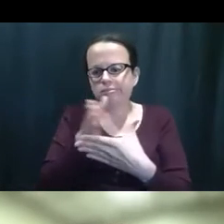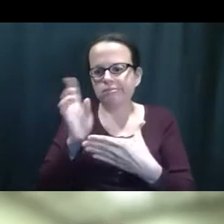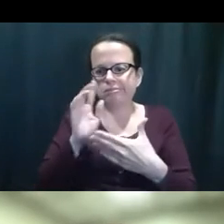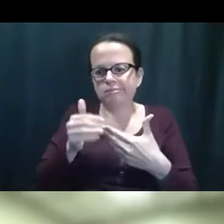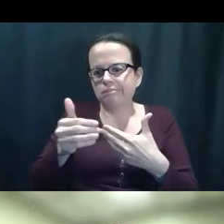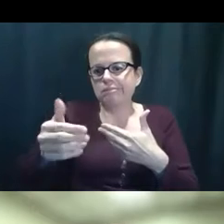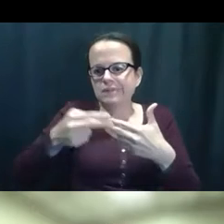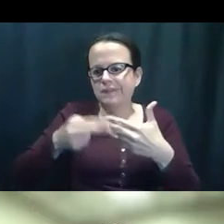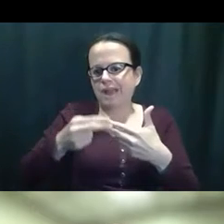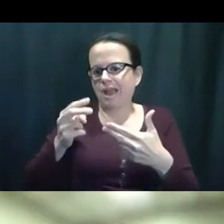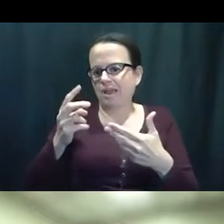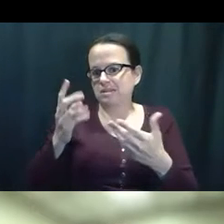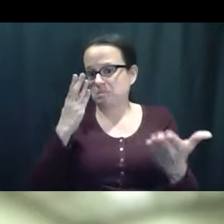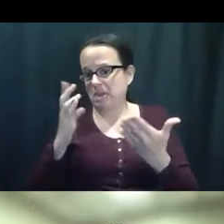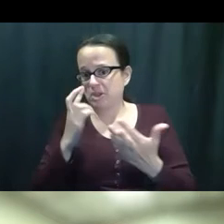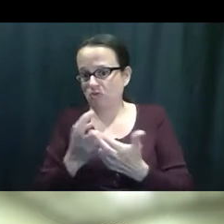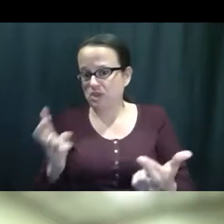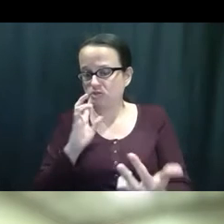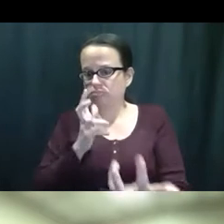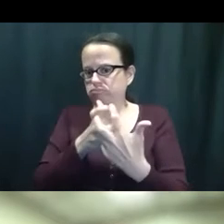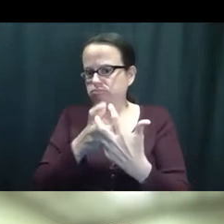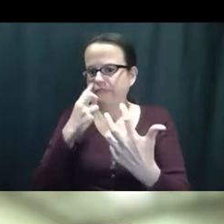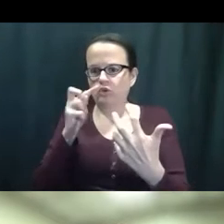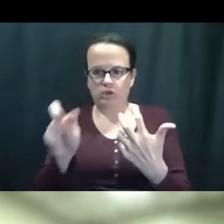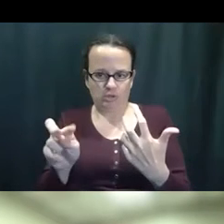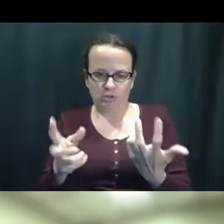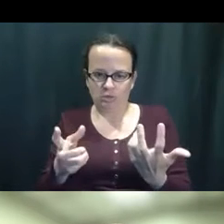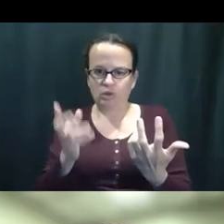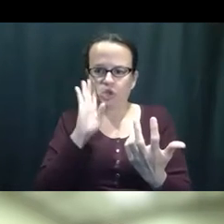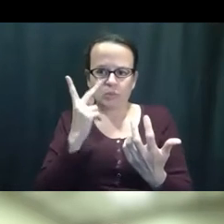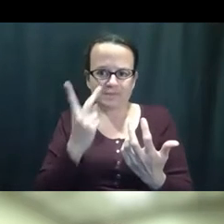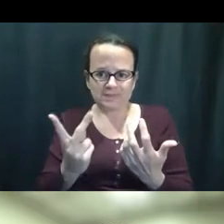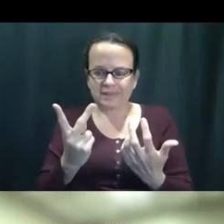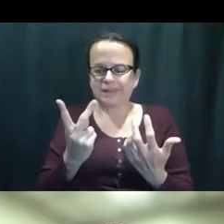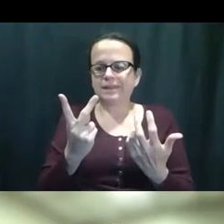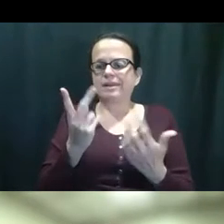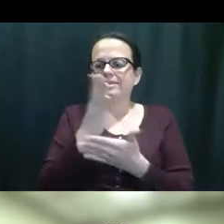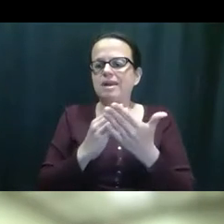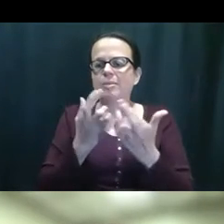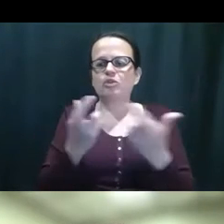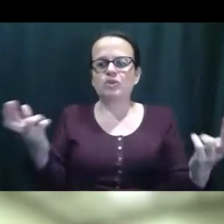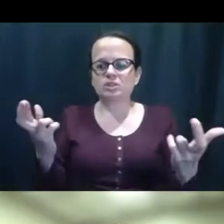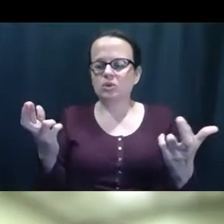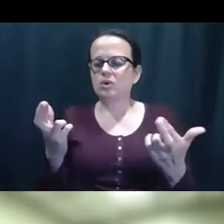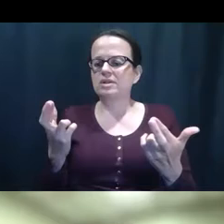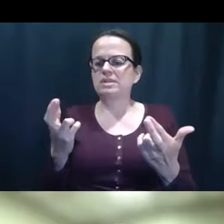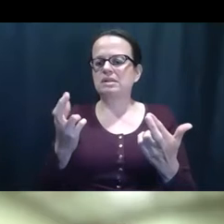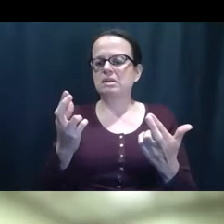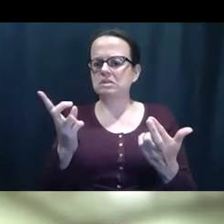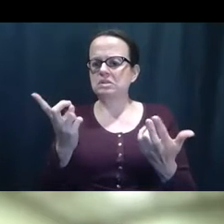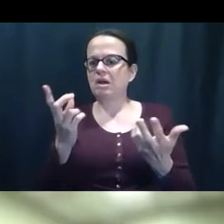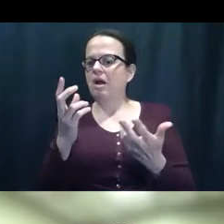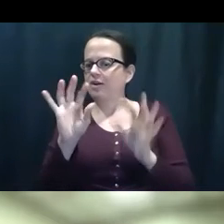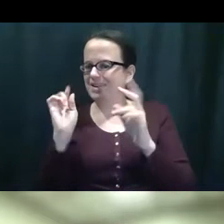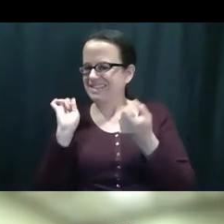y lo próximo, eh, las próximas diapositivas que hay recursos que están disponibles para usted y usted que algunos de estos recursos